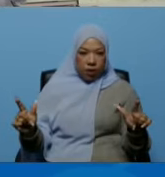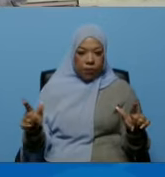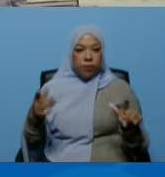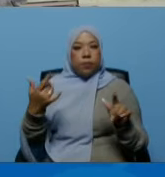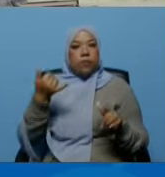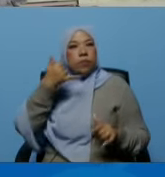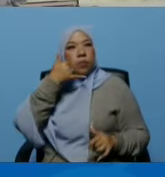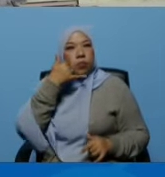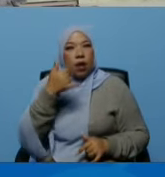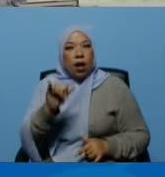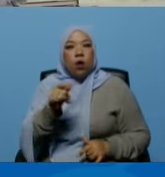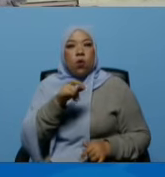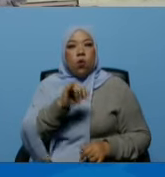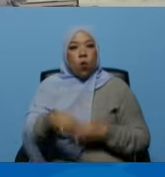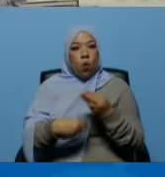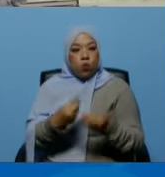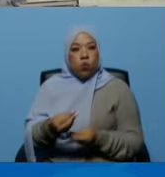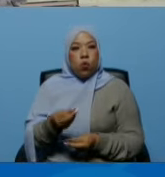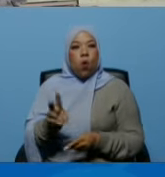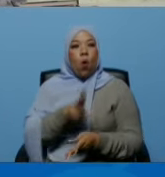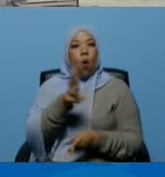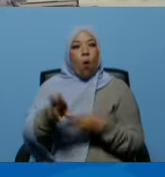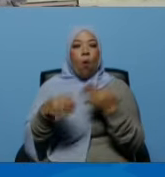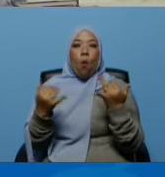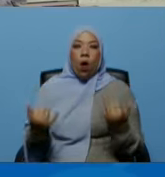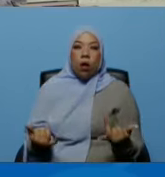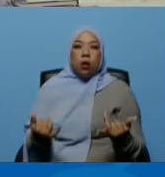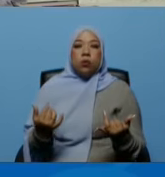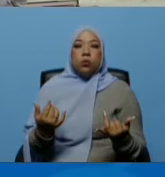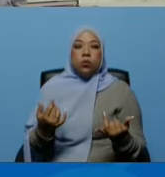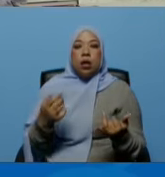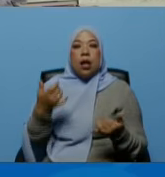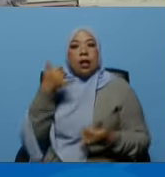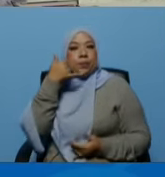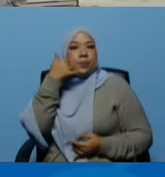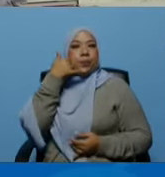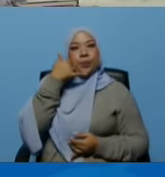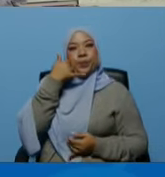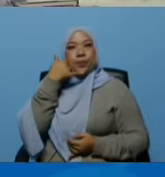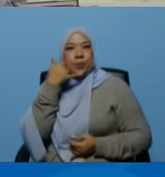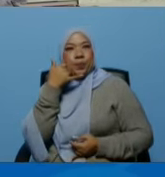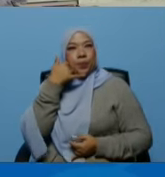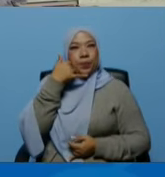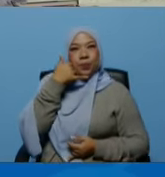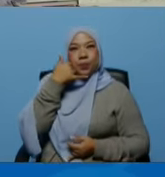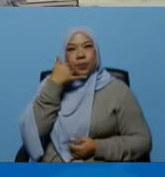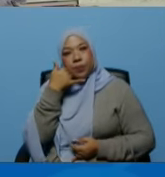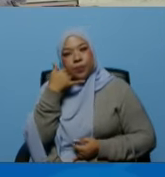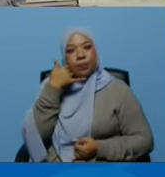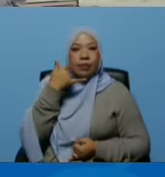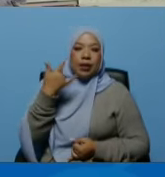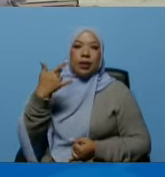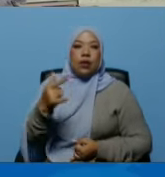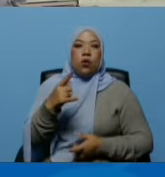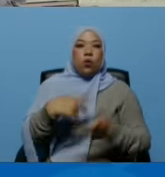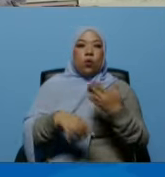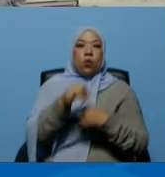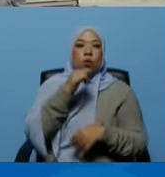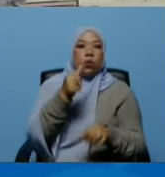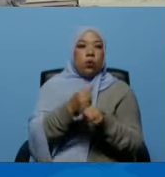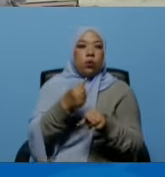teléfono este que yo tengo aquí que uso todos los días el celular el mismo el celular este celular